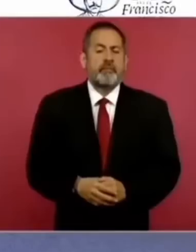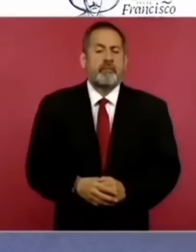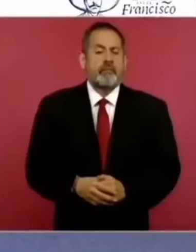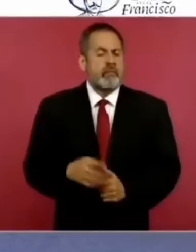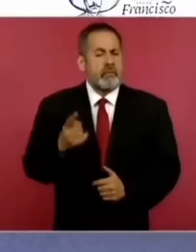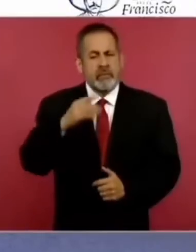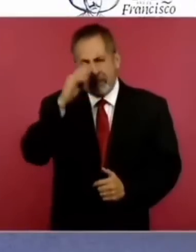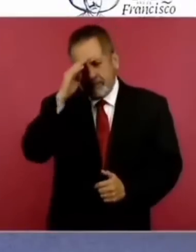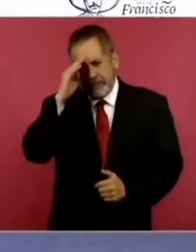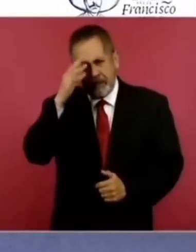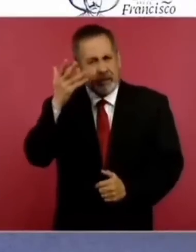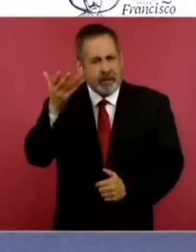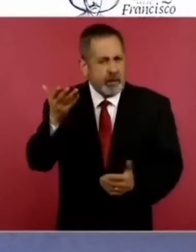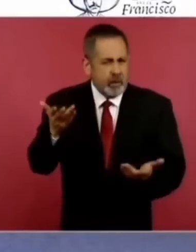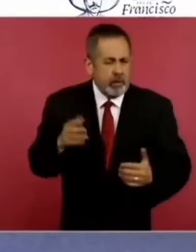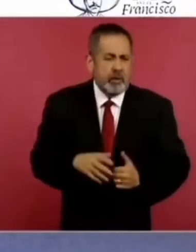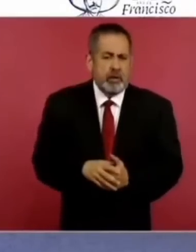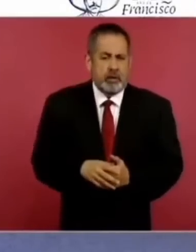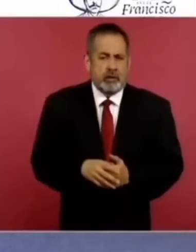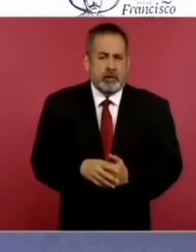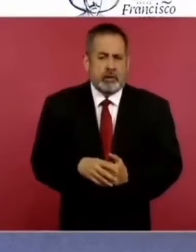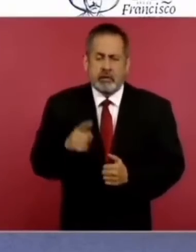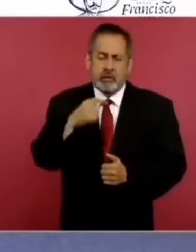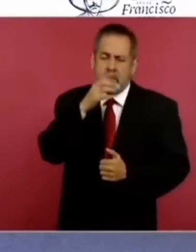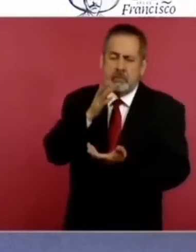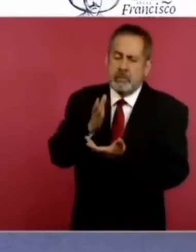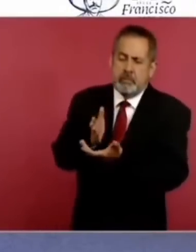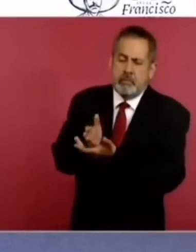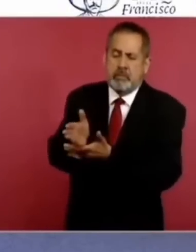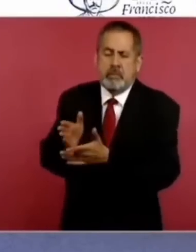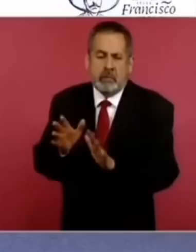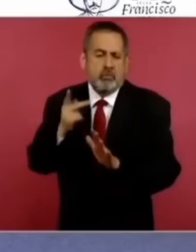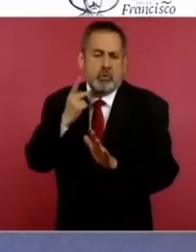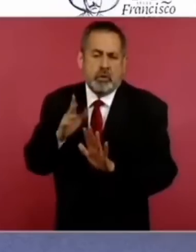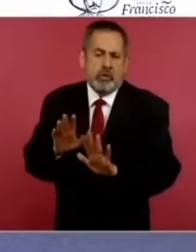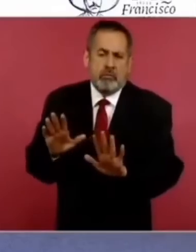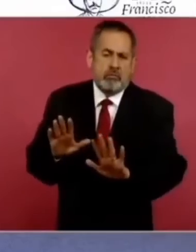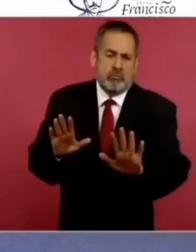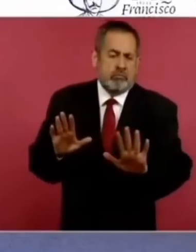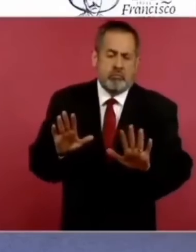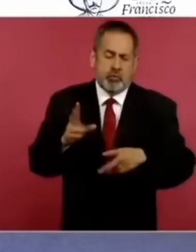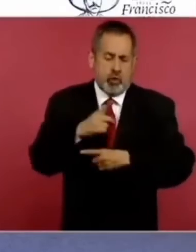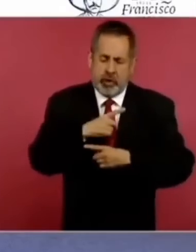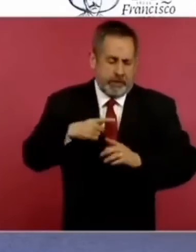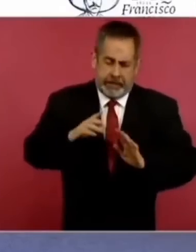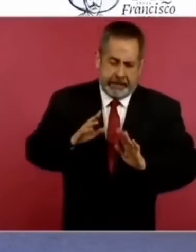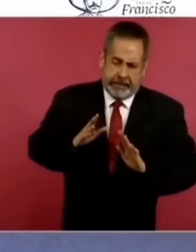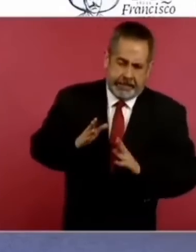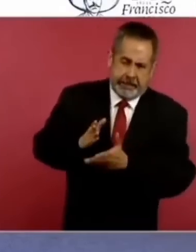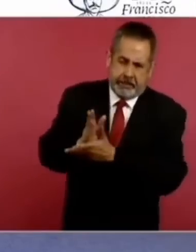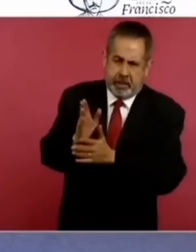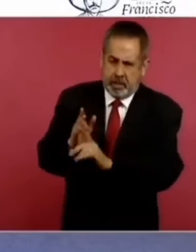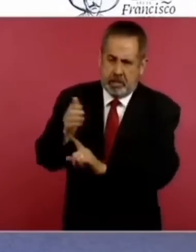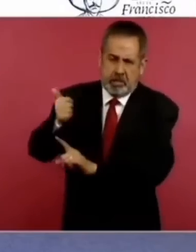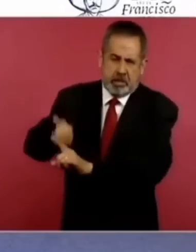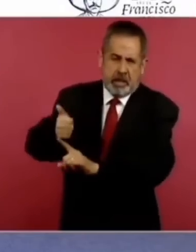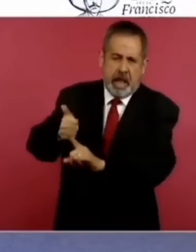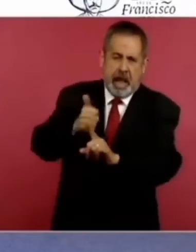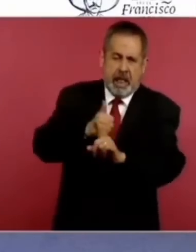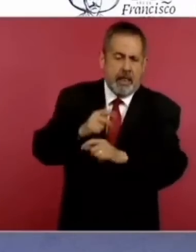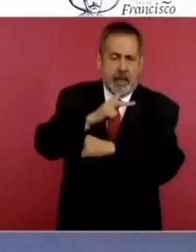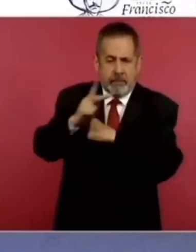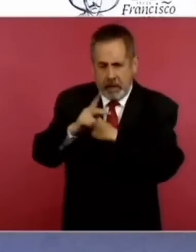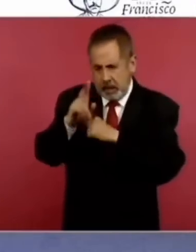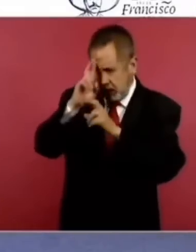nosotros bueno pues no nos podemos meter la parte política no debemos de cada país